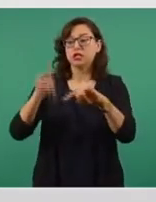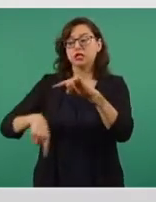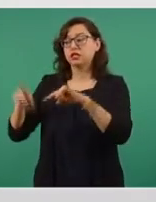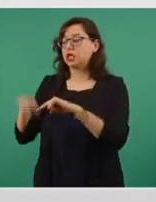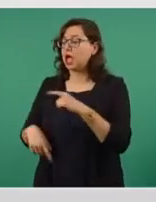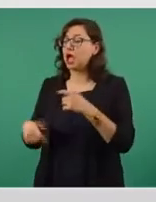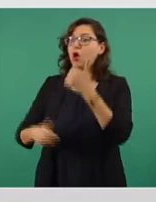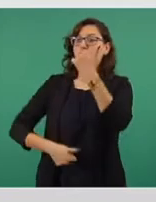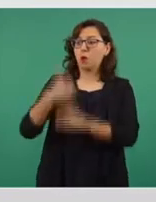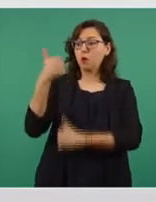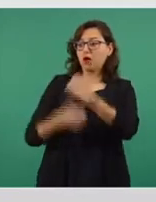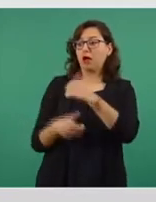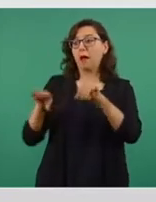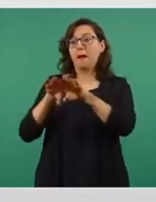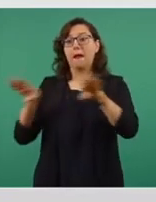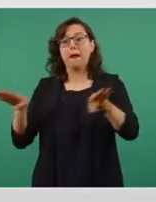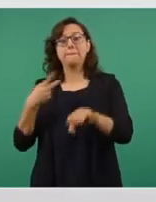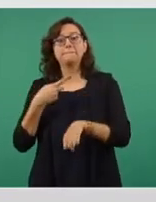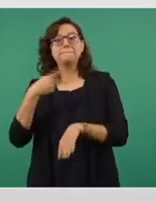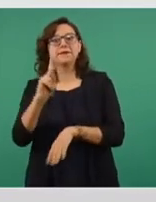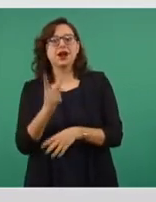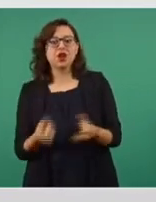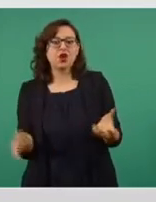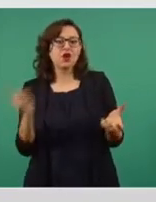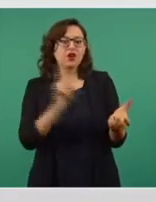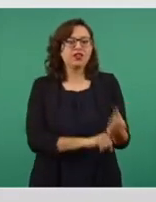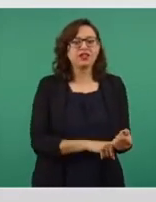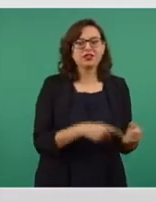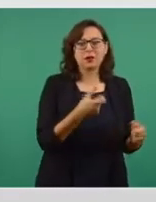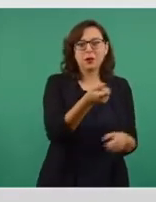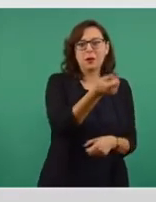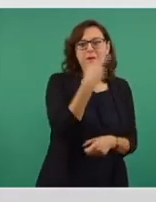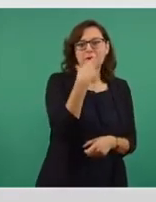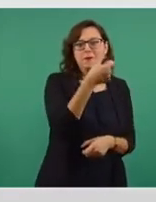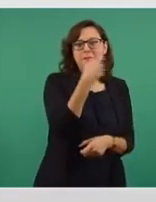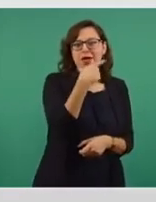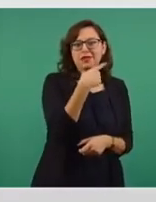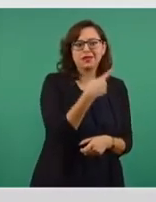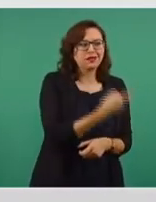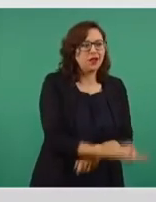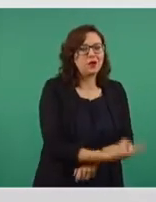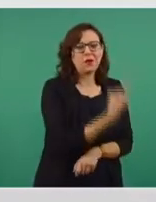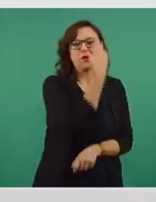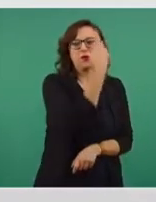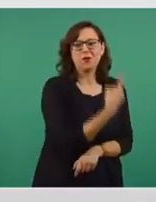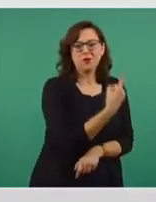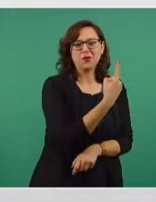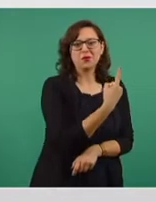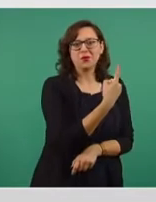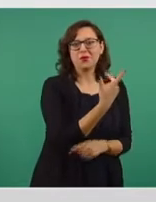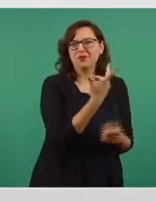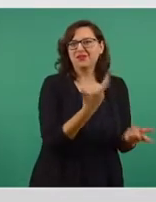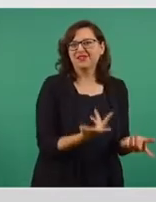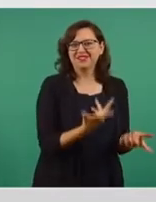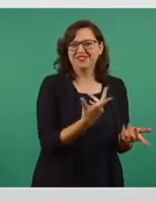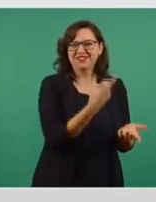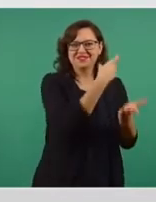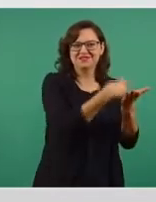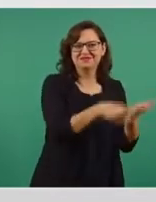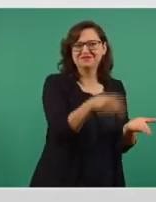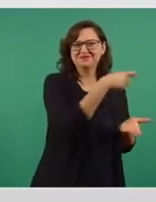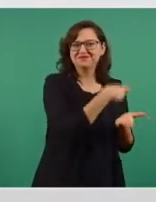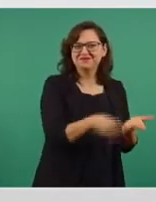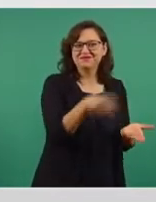ejemplo, al concentrar la compra en pocos proveedores, las empresas farmacéuticas dejaron de participar, se